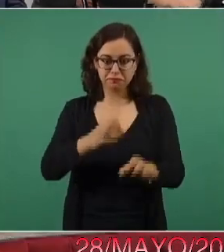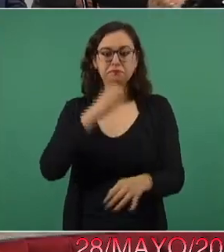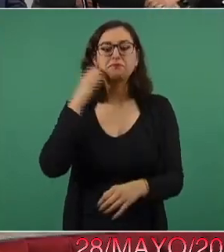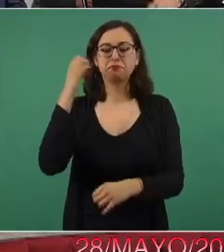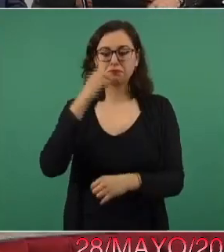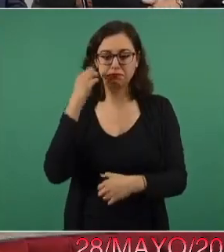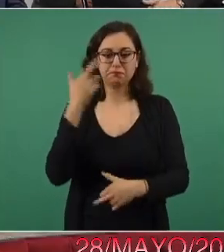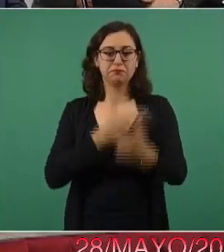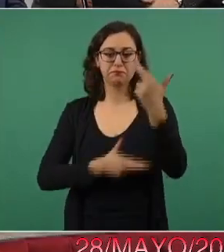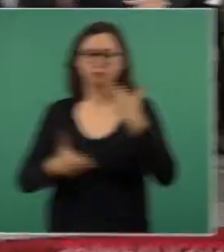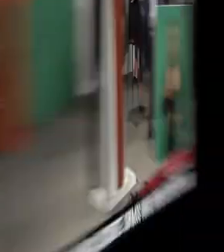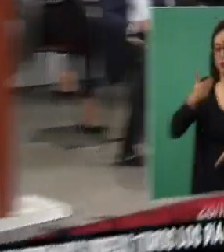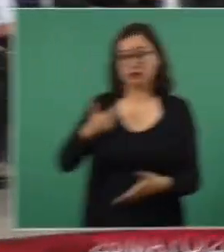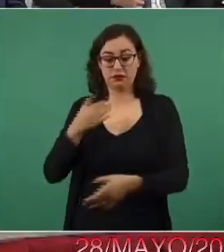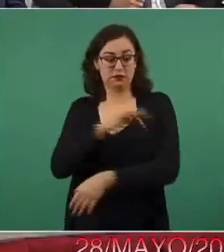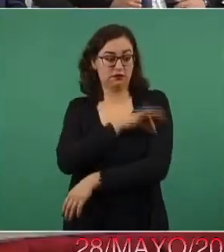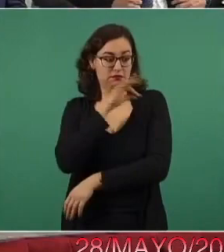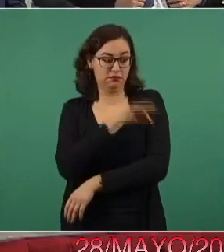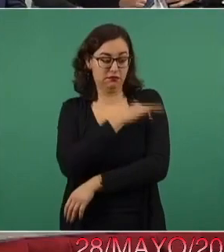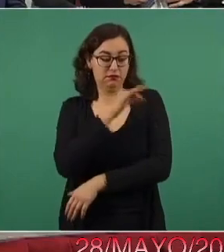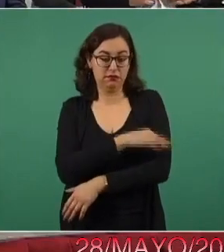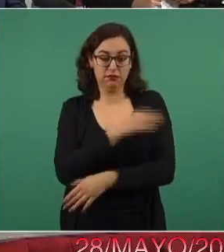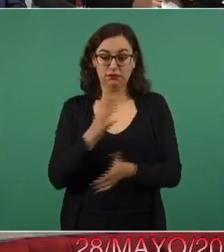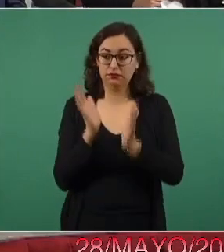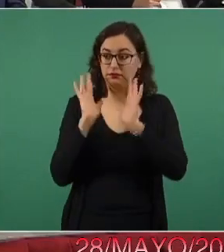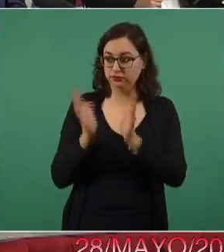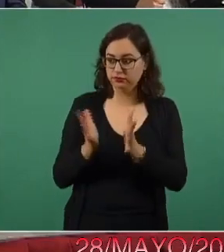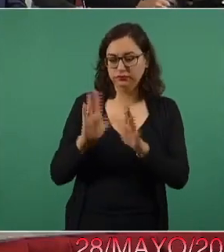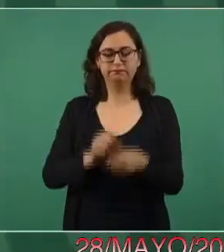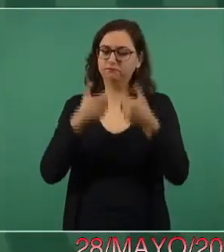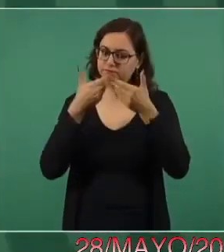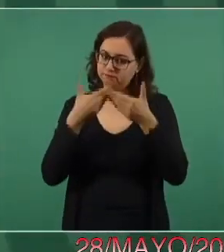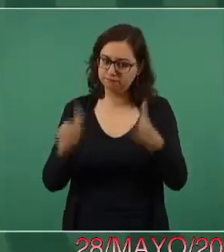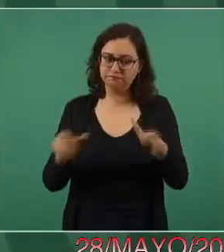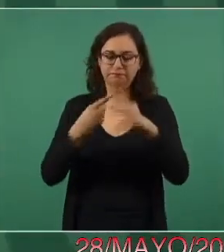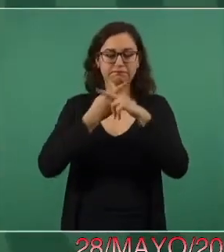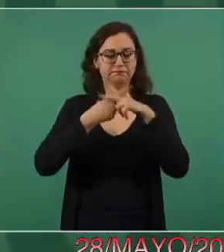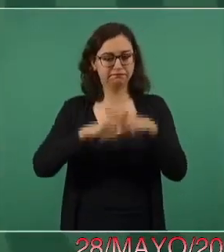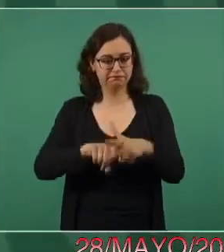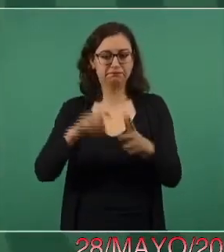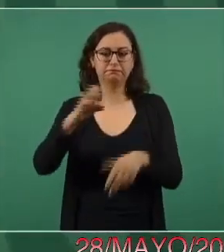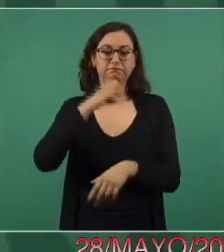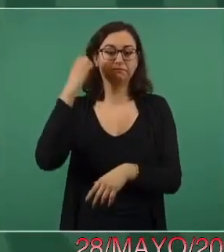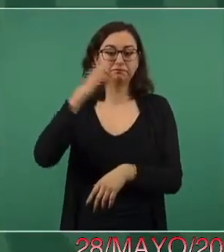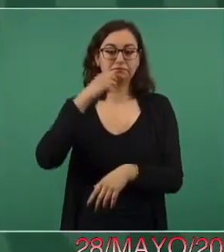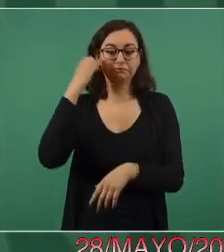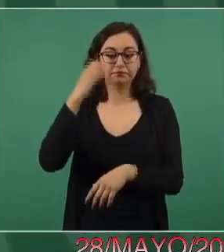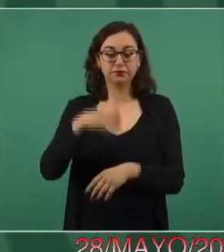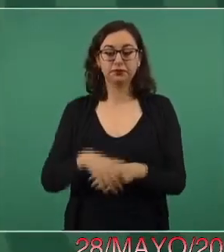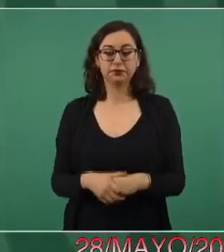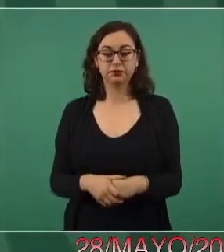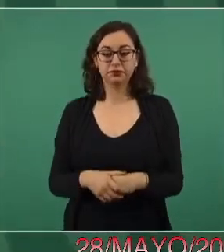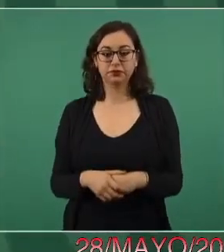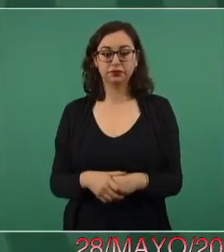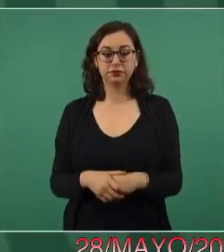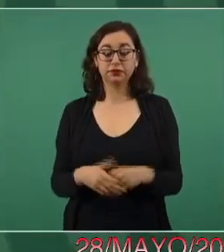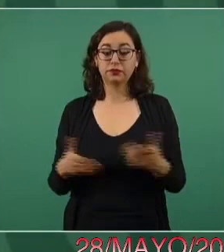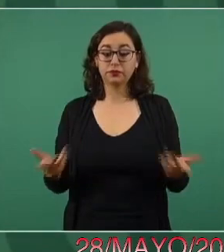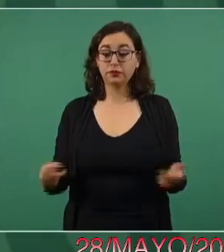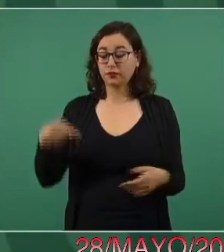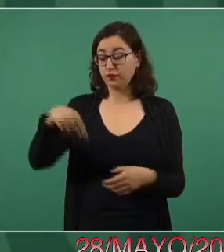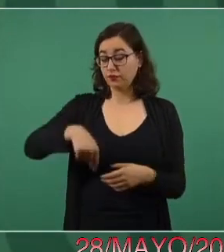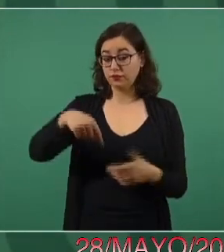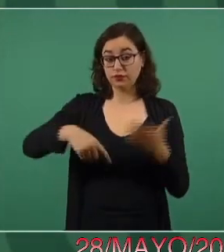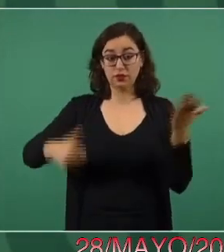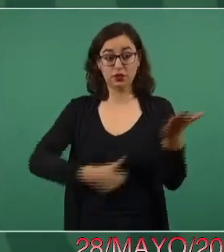Es muy importante la semana próxima empezar. Si no, como se anunció aquí en el caso de la Ciudad